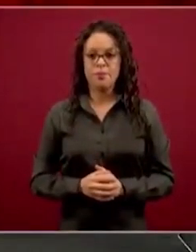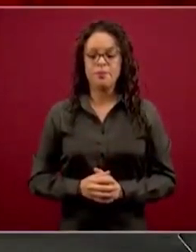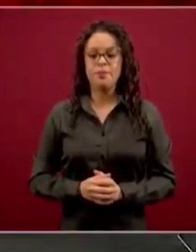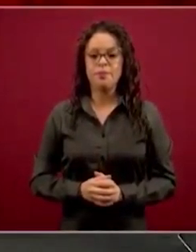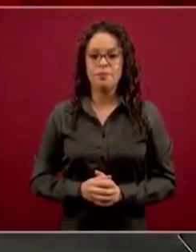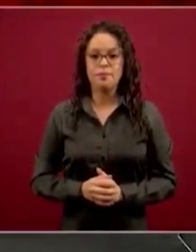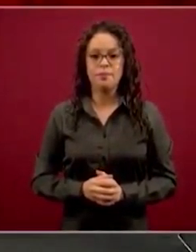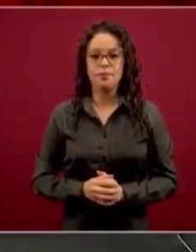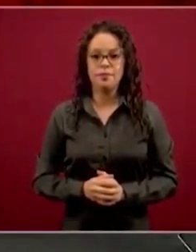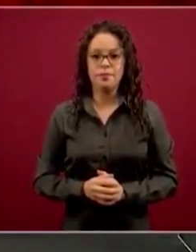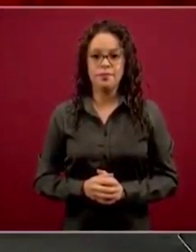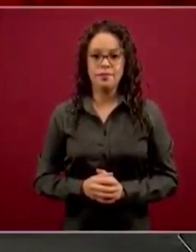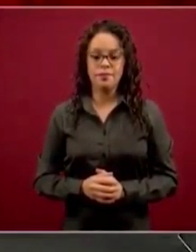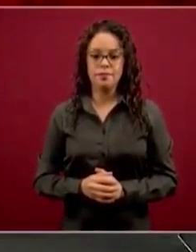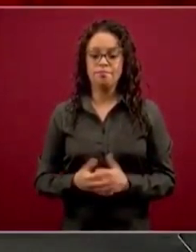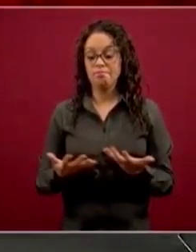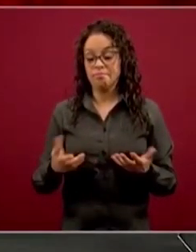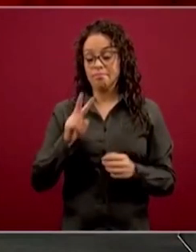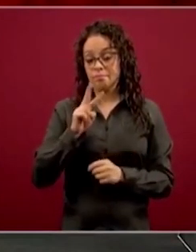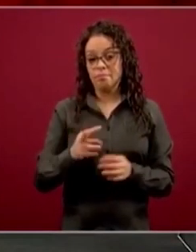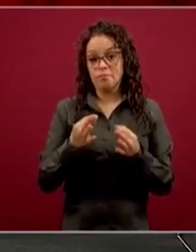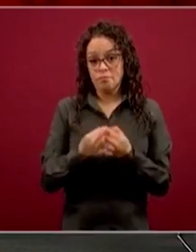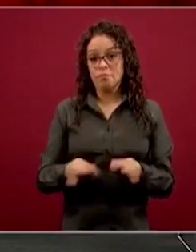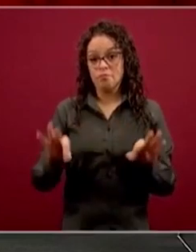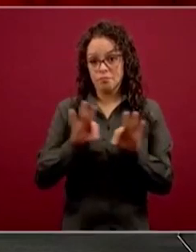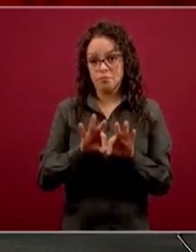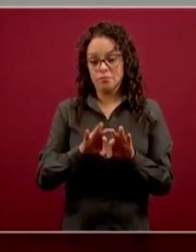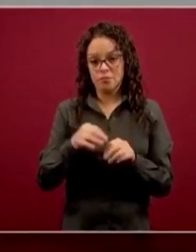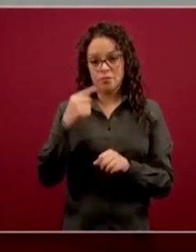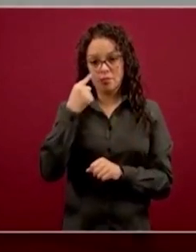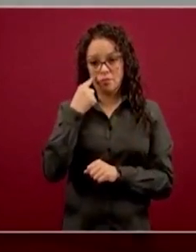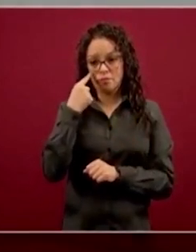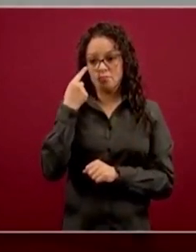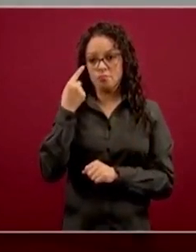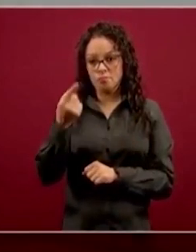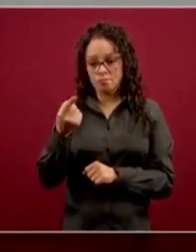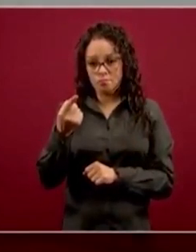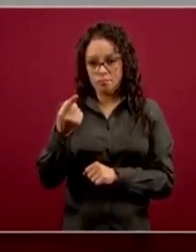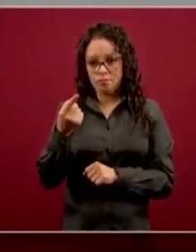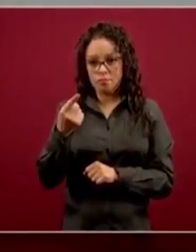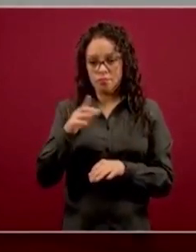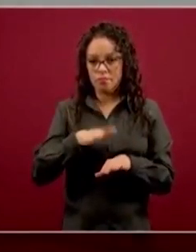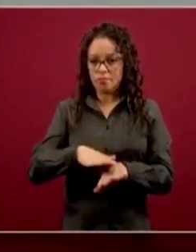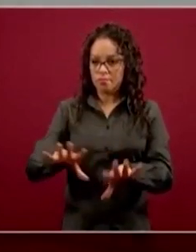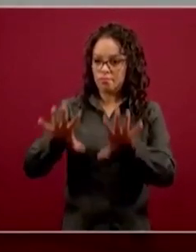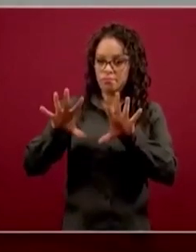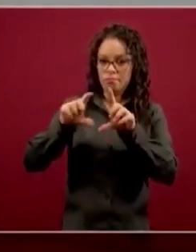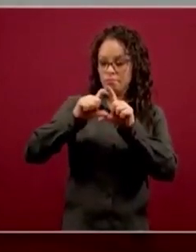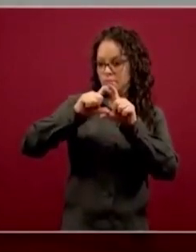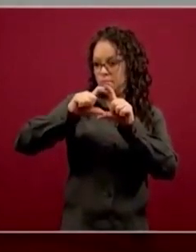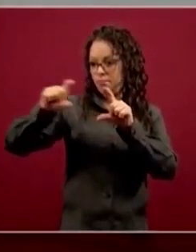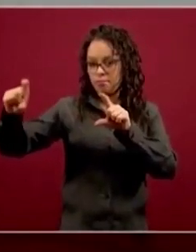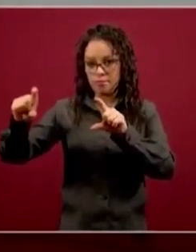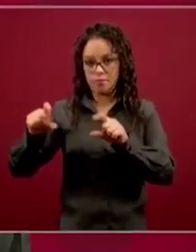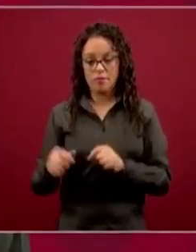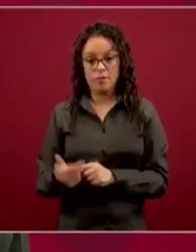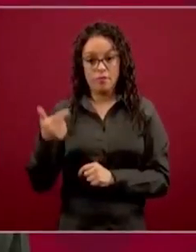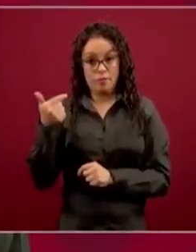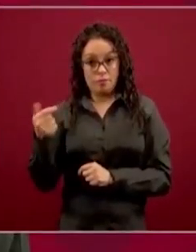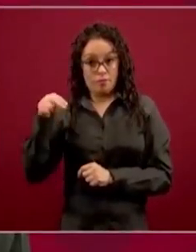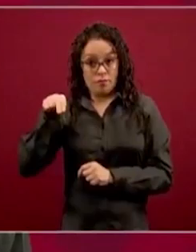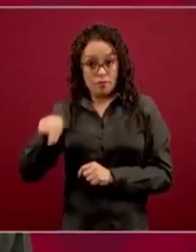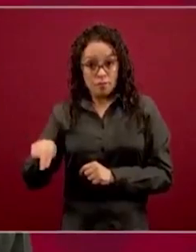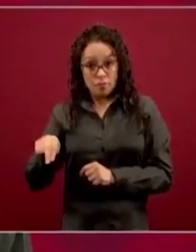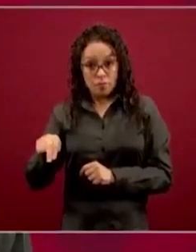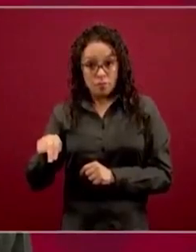Es conveniente subrayar y hacer énfasis que además de la Guardia Nacional, el